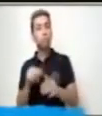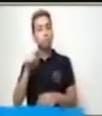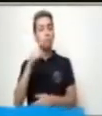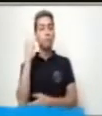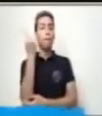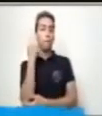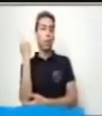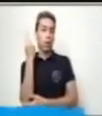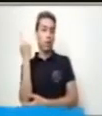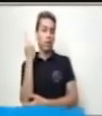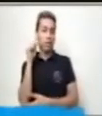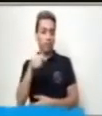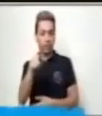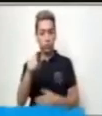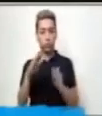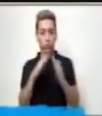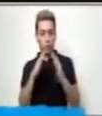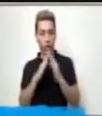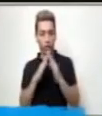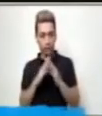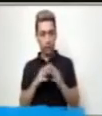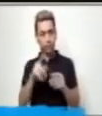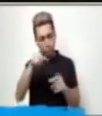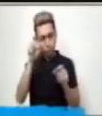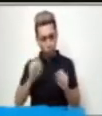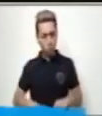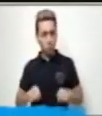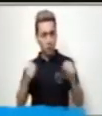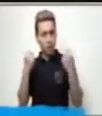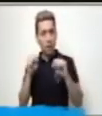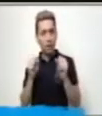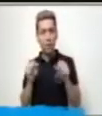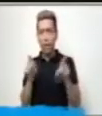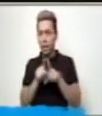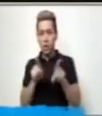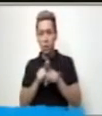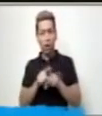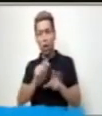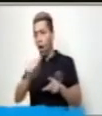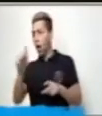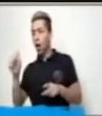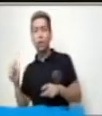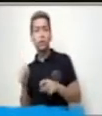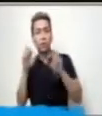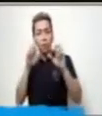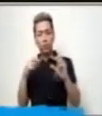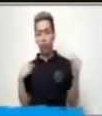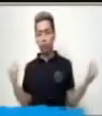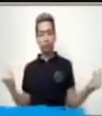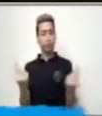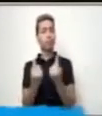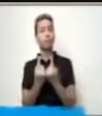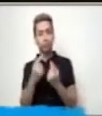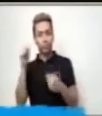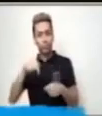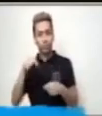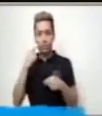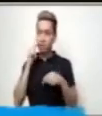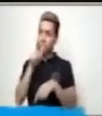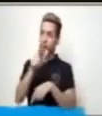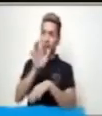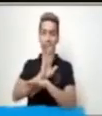importantes seguir en casa. Tú lo puedes hacer al igual que las demás personas que te acompañan en esta hora.